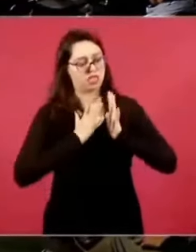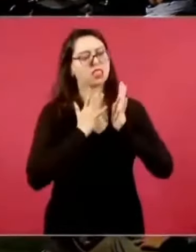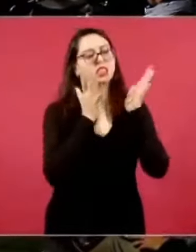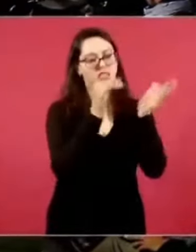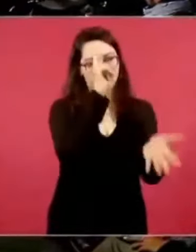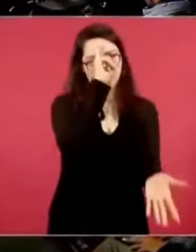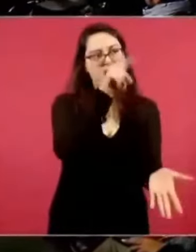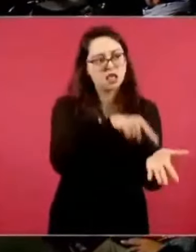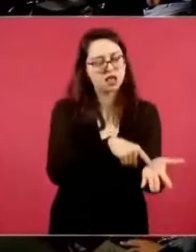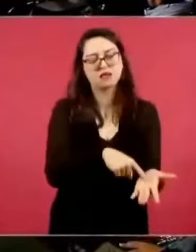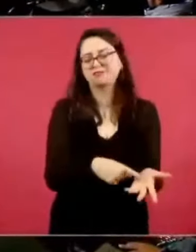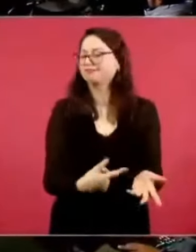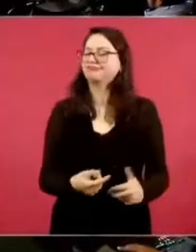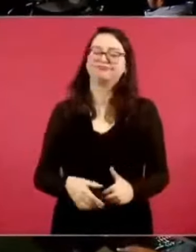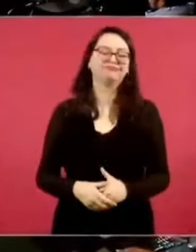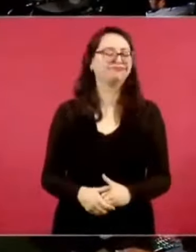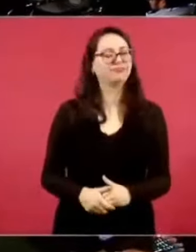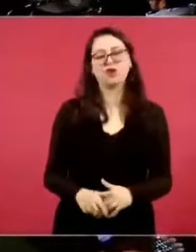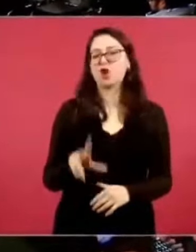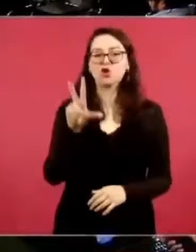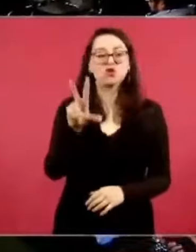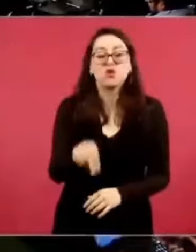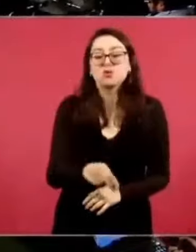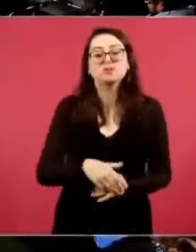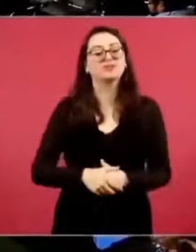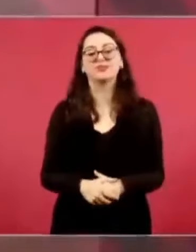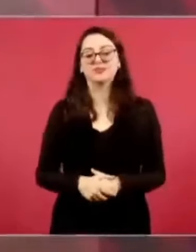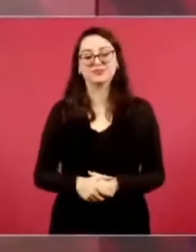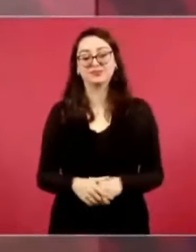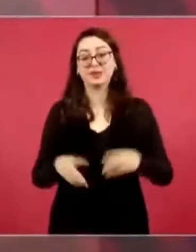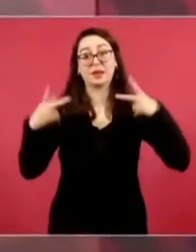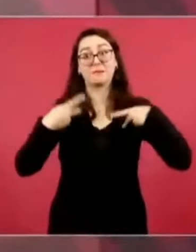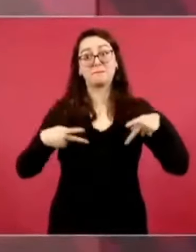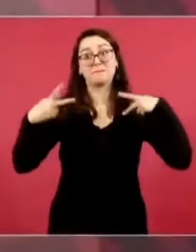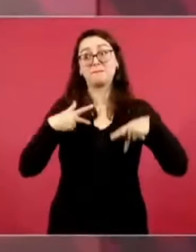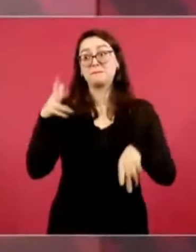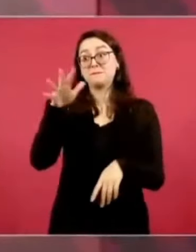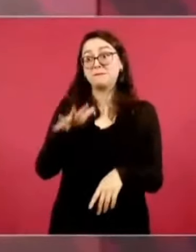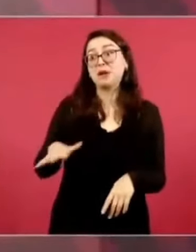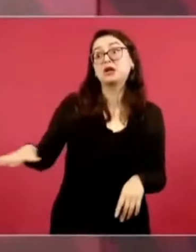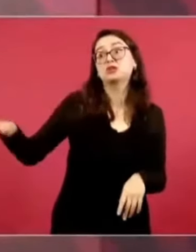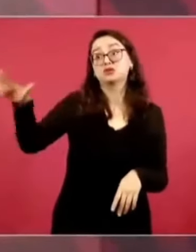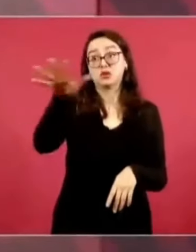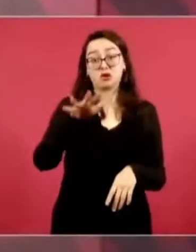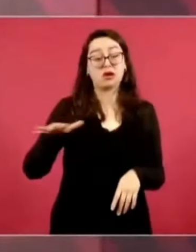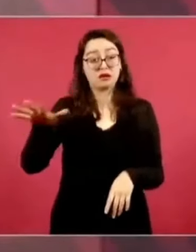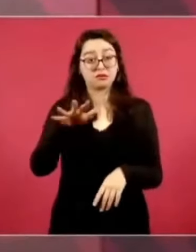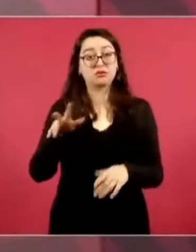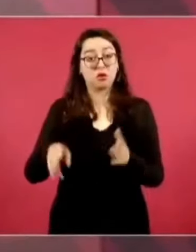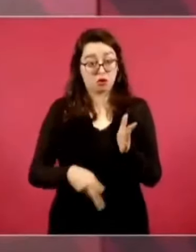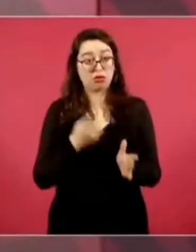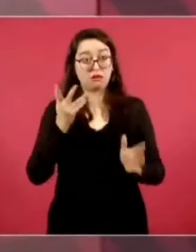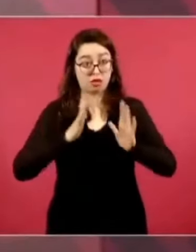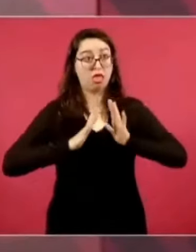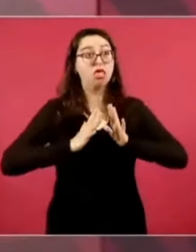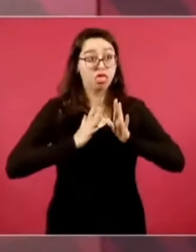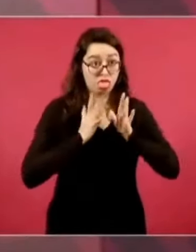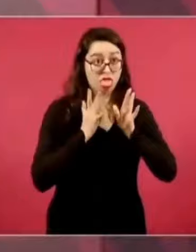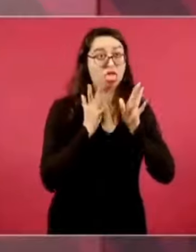Pues no, ya afortunadamente nuestro pueblo no se deja manipular. Ahora,